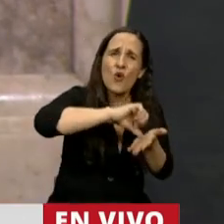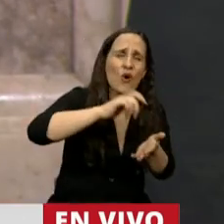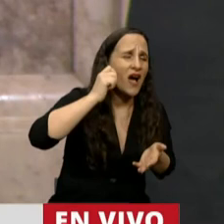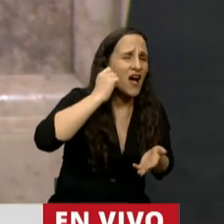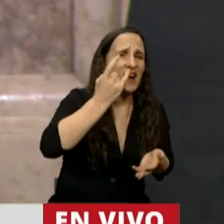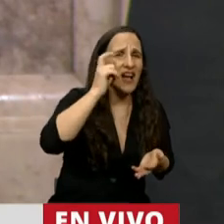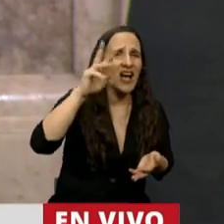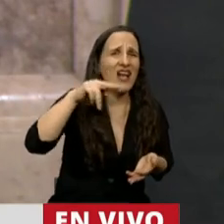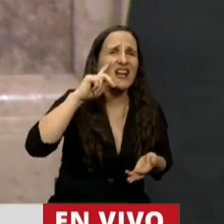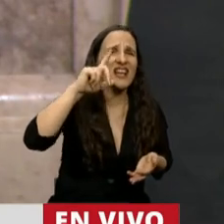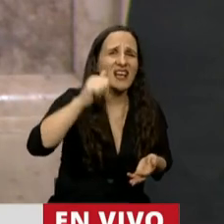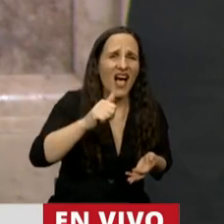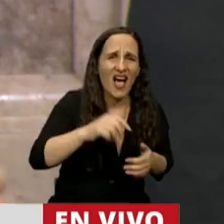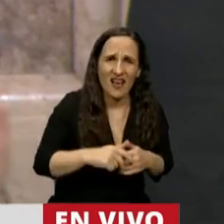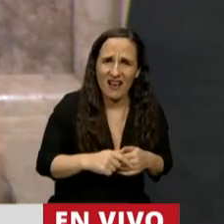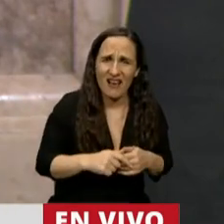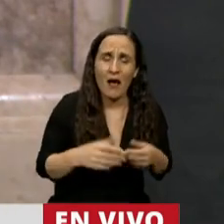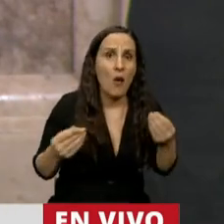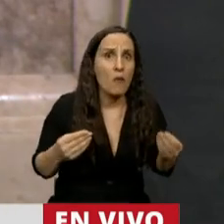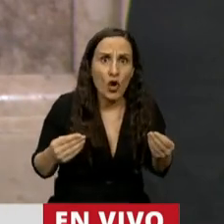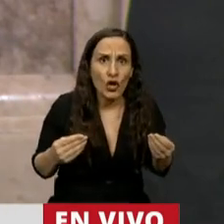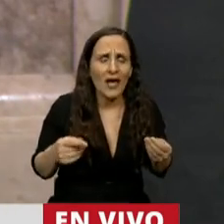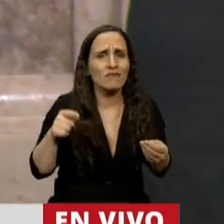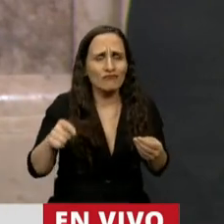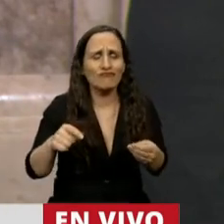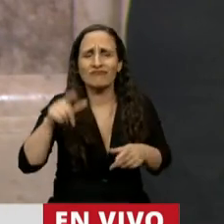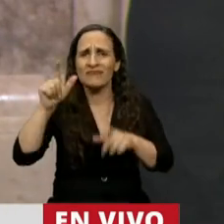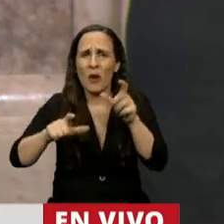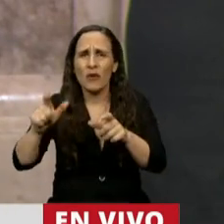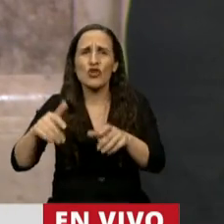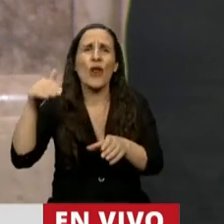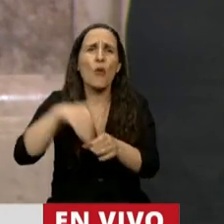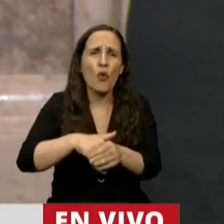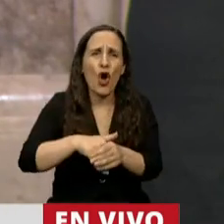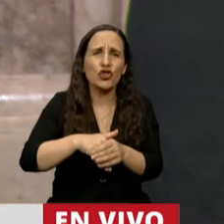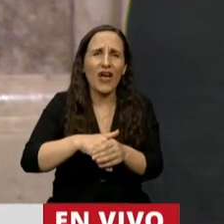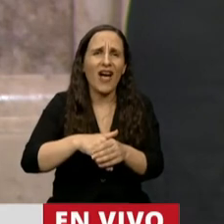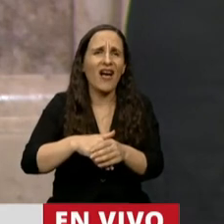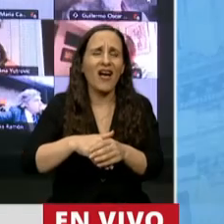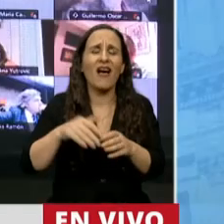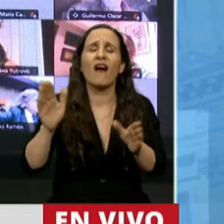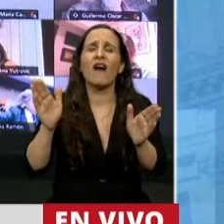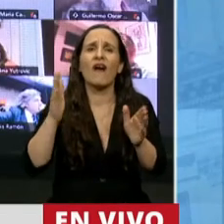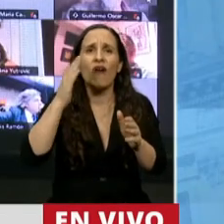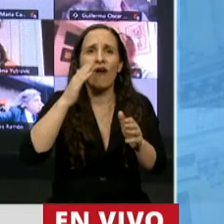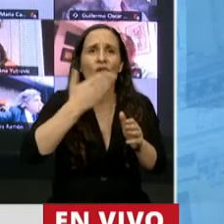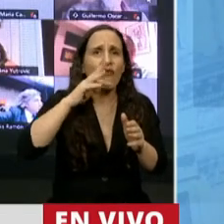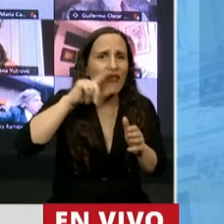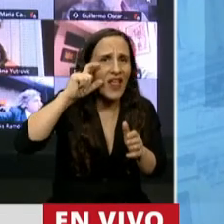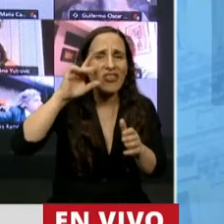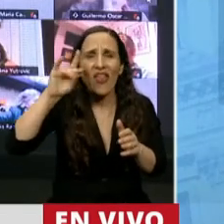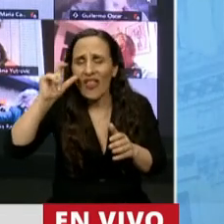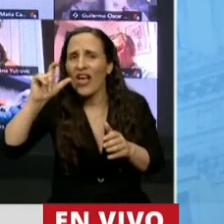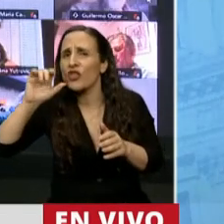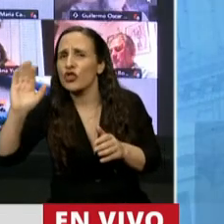eso fueron a reprimir. Porque justamente mucha gente votó al frente de todos para sacarse de encima a Bacri. Pero desde que